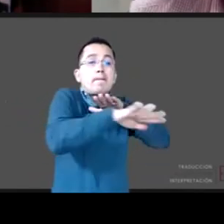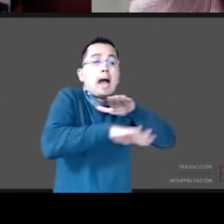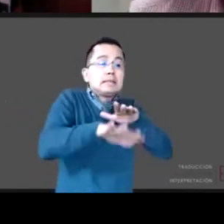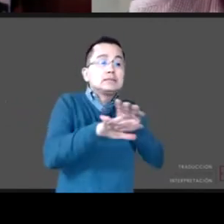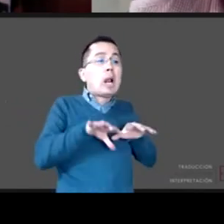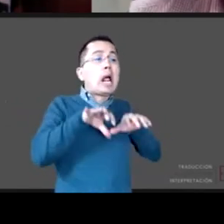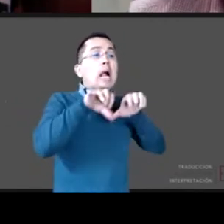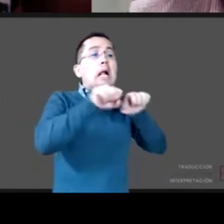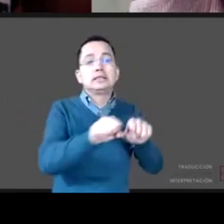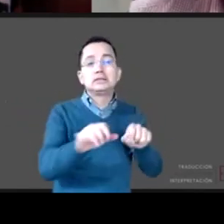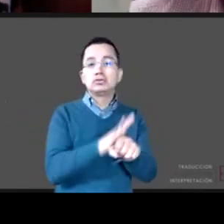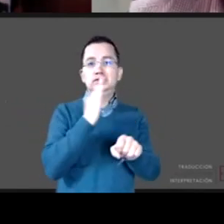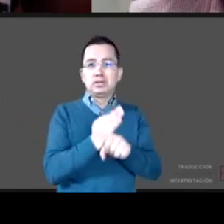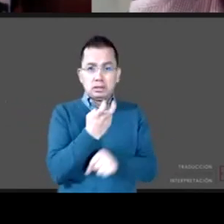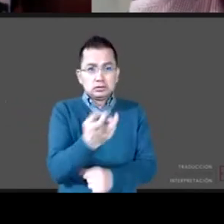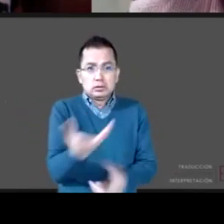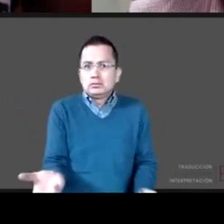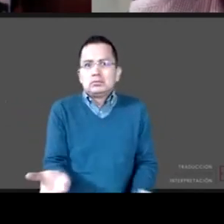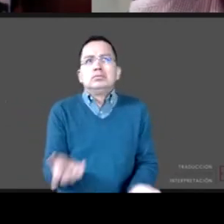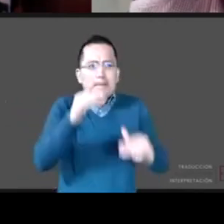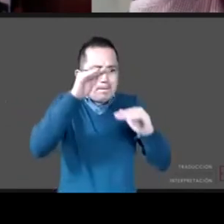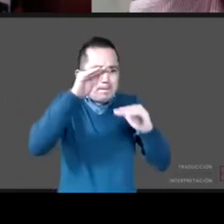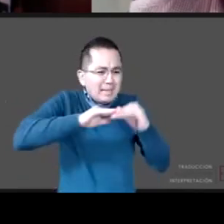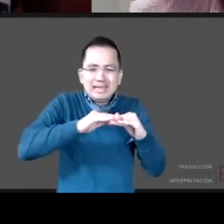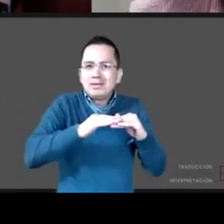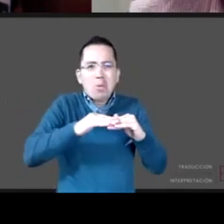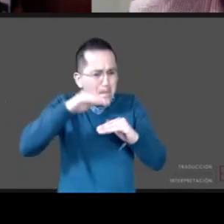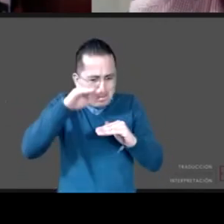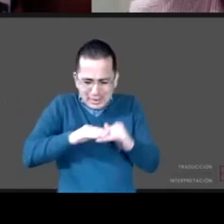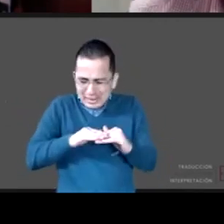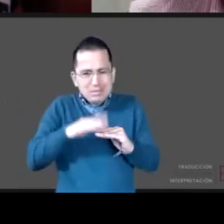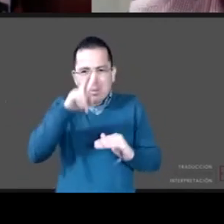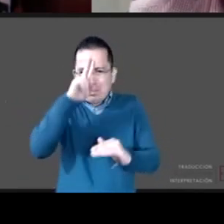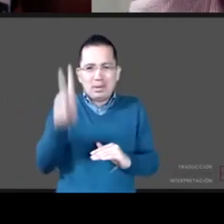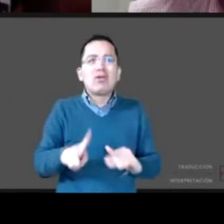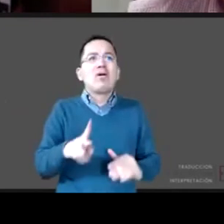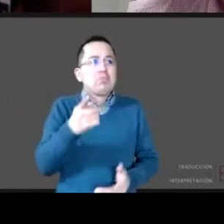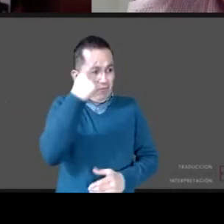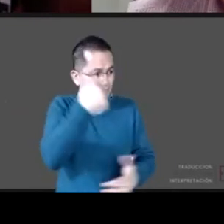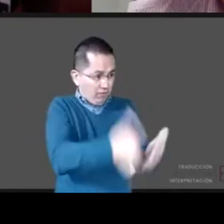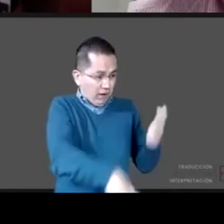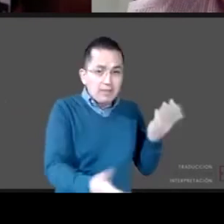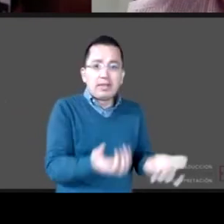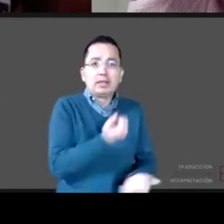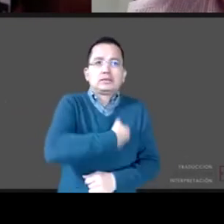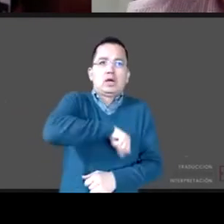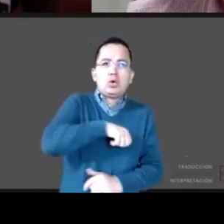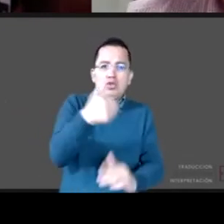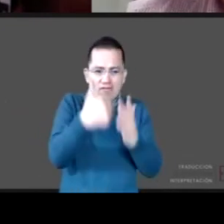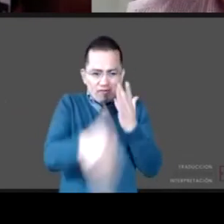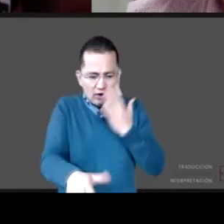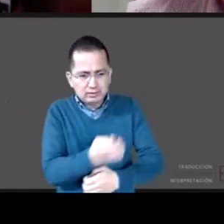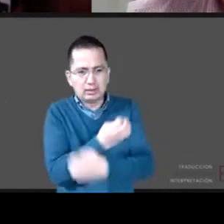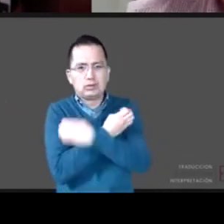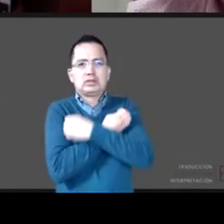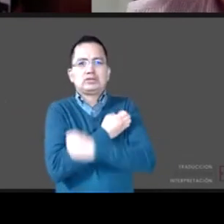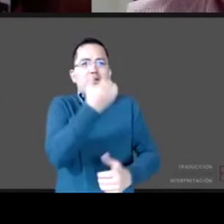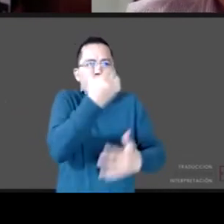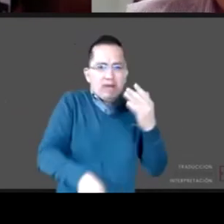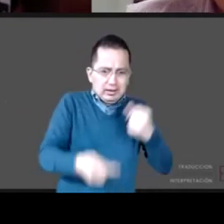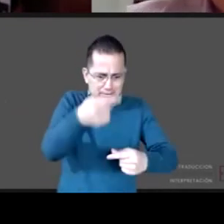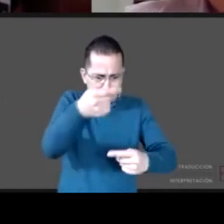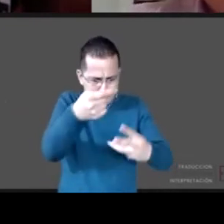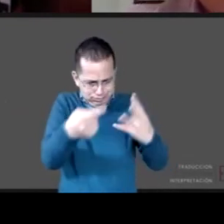la garantía de los derechos de los niños porque implica salud educación todo lo que se discute en estas meses en ese sentido